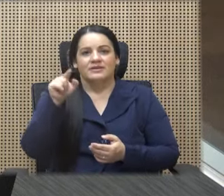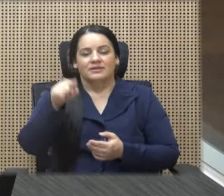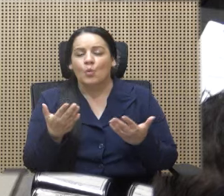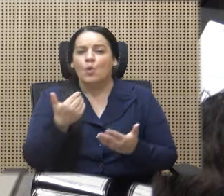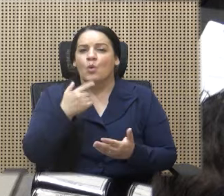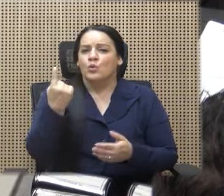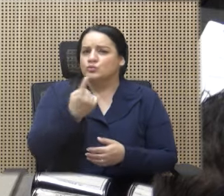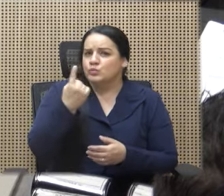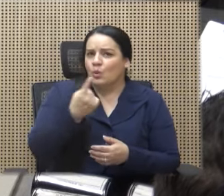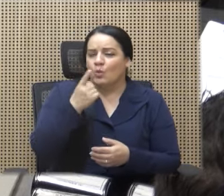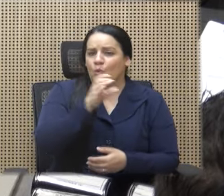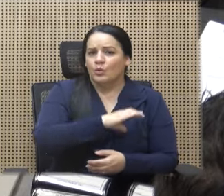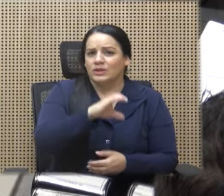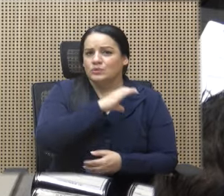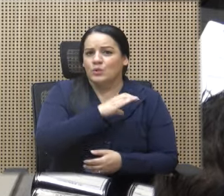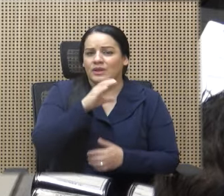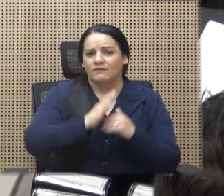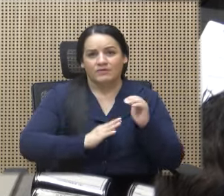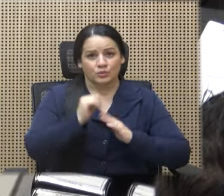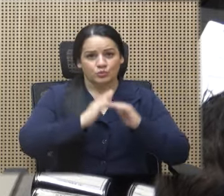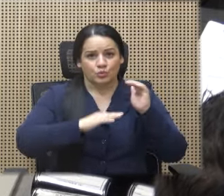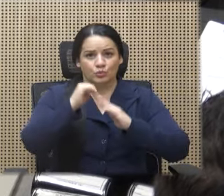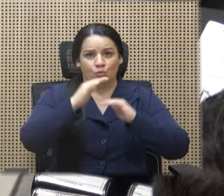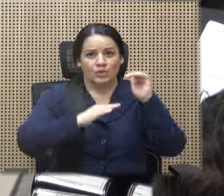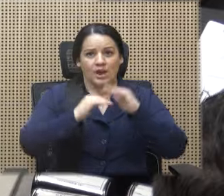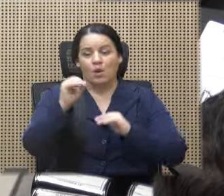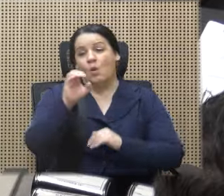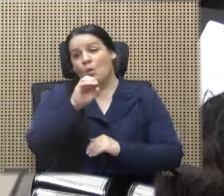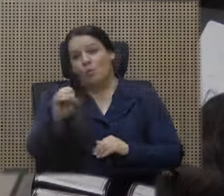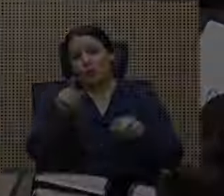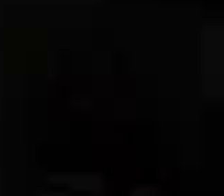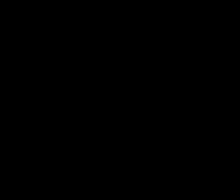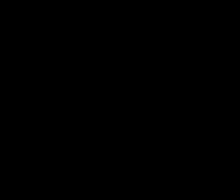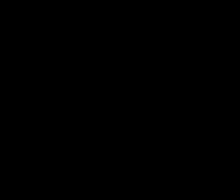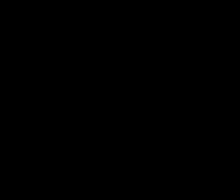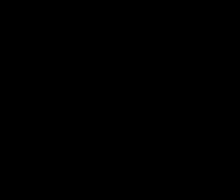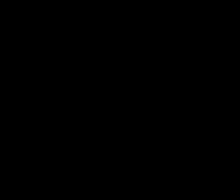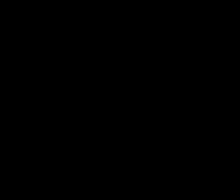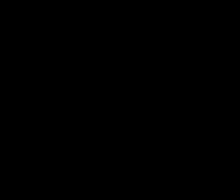nueva normativa. El tema continuarán análisis en este foro legislativo.